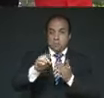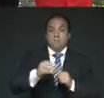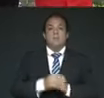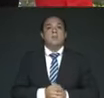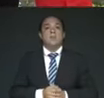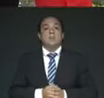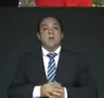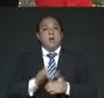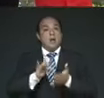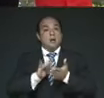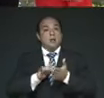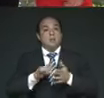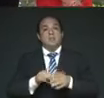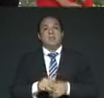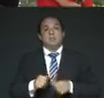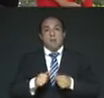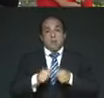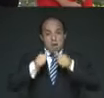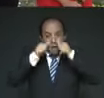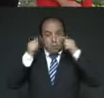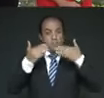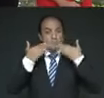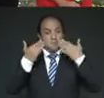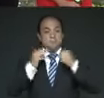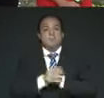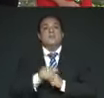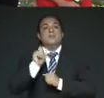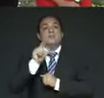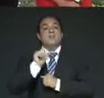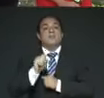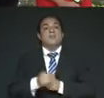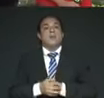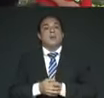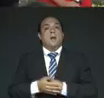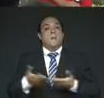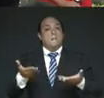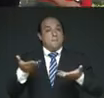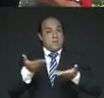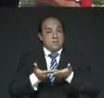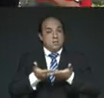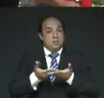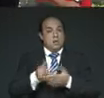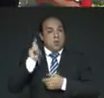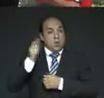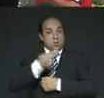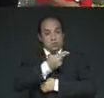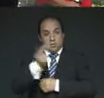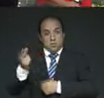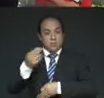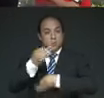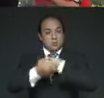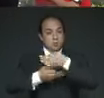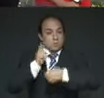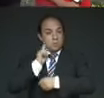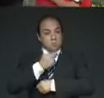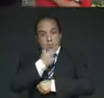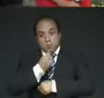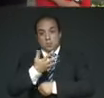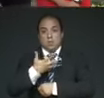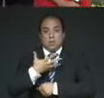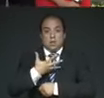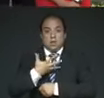y de derechos, agradece su fina atención y gentil asistencia, deseando que sigan teniendo todas y todos